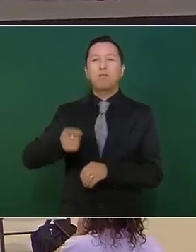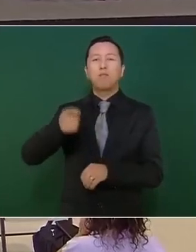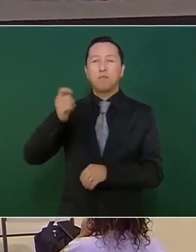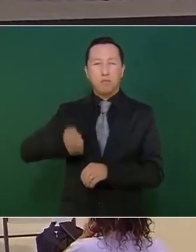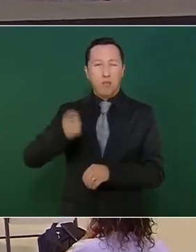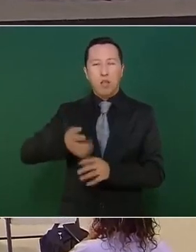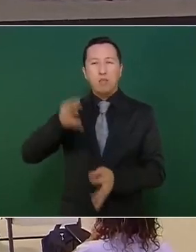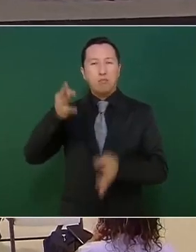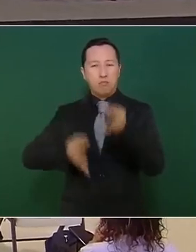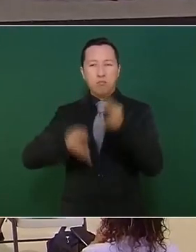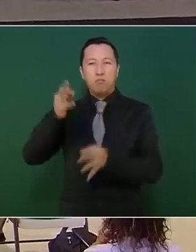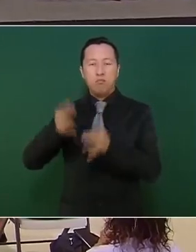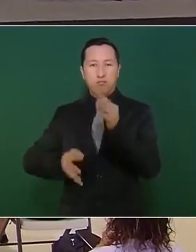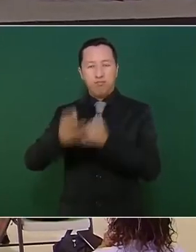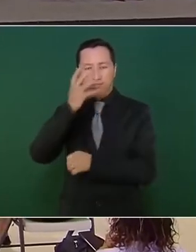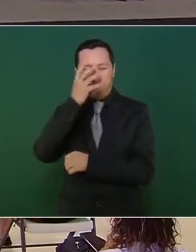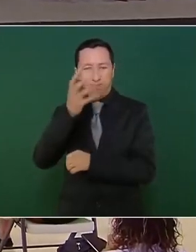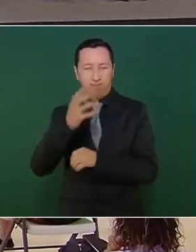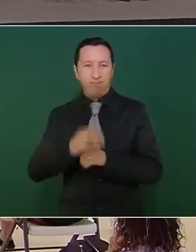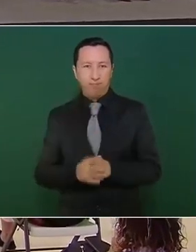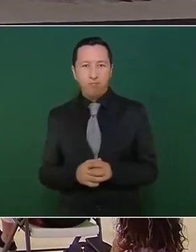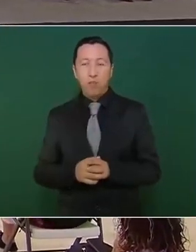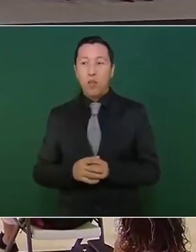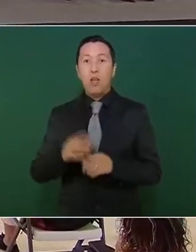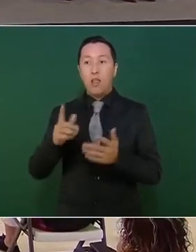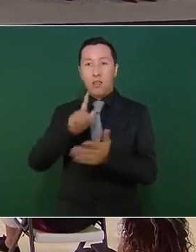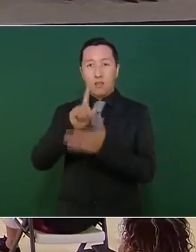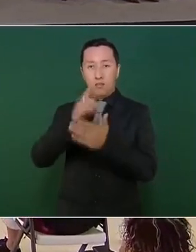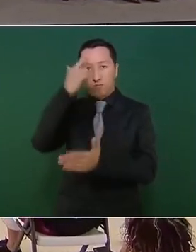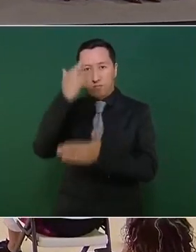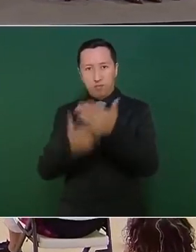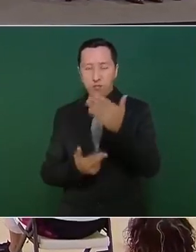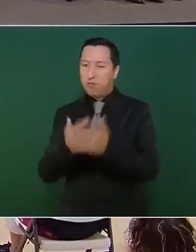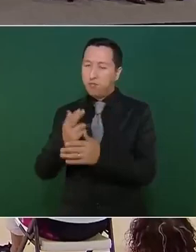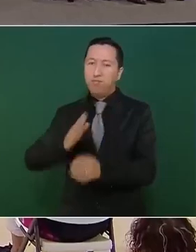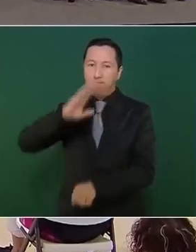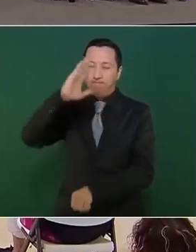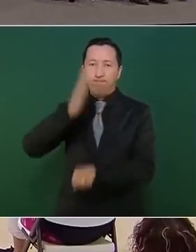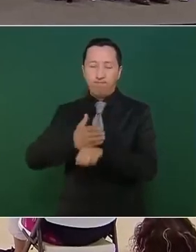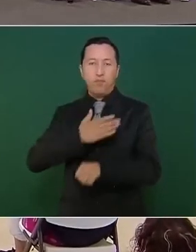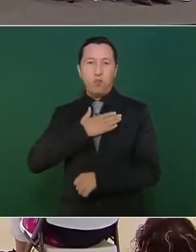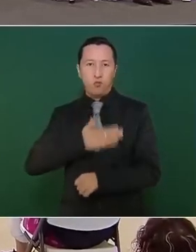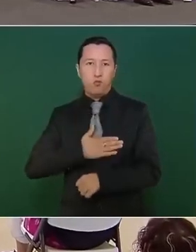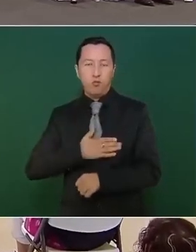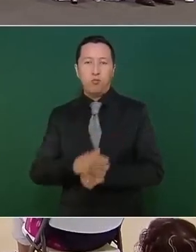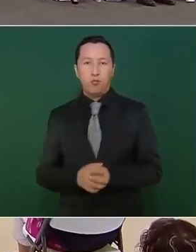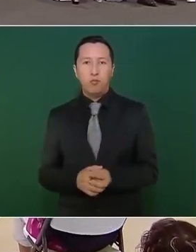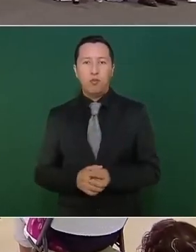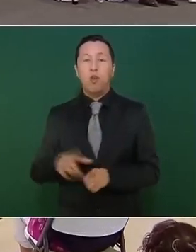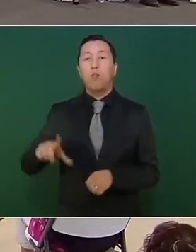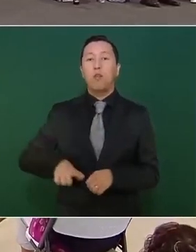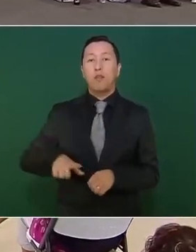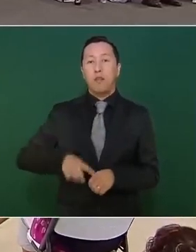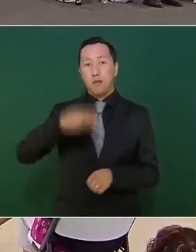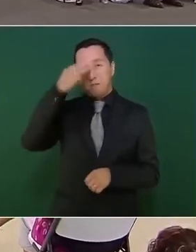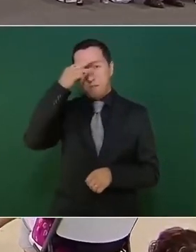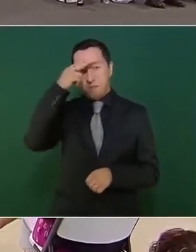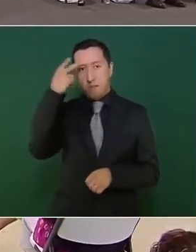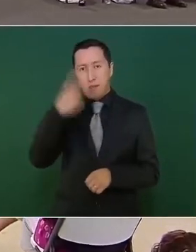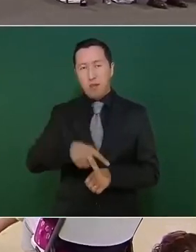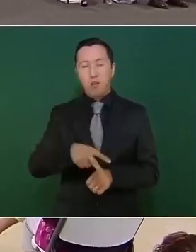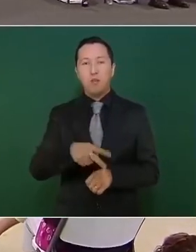Castigo, que es el esfuerzo que lleva a cabo el gobierno de México en coordinación con los estados, las